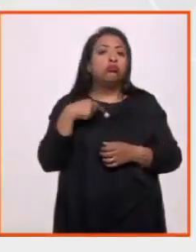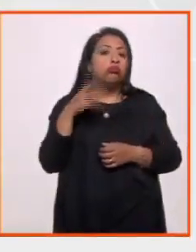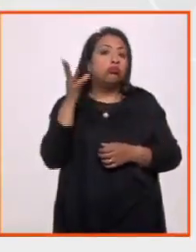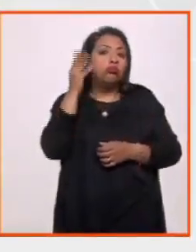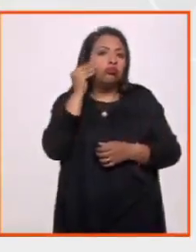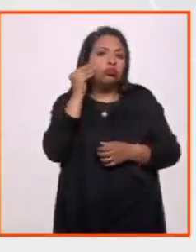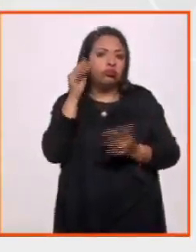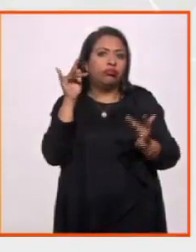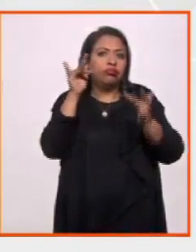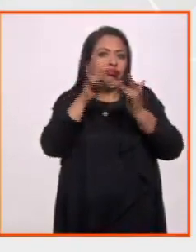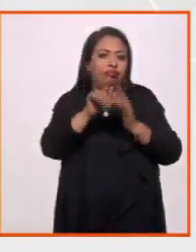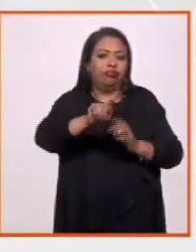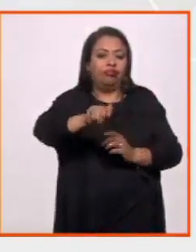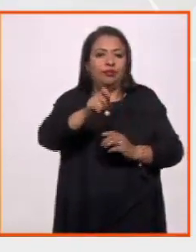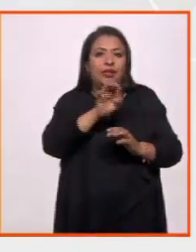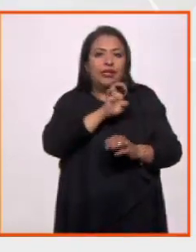radio.